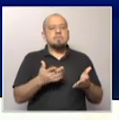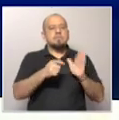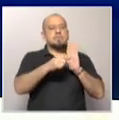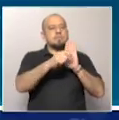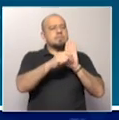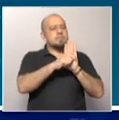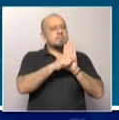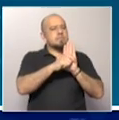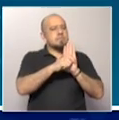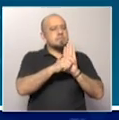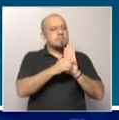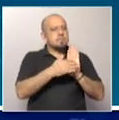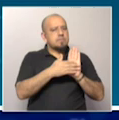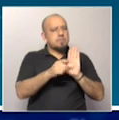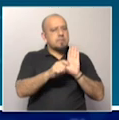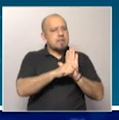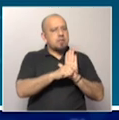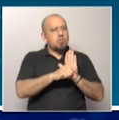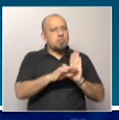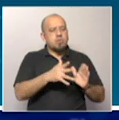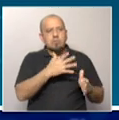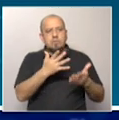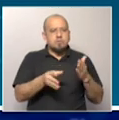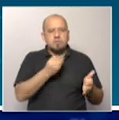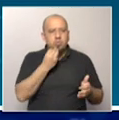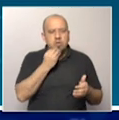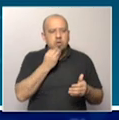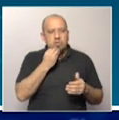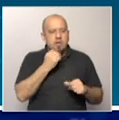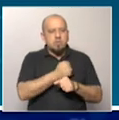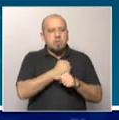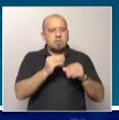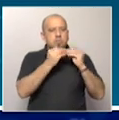de distracción para la aprobación del presupuesto?